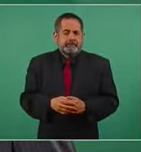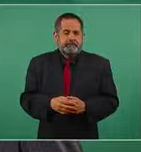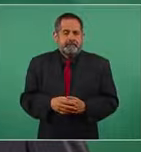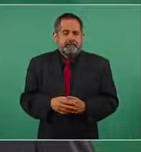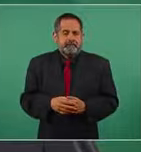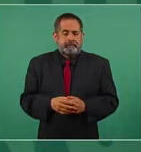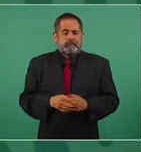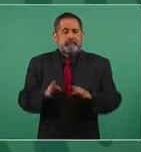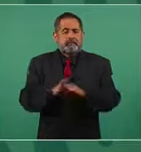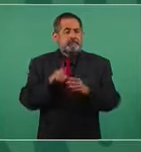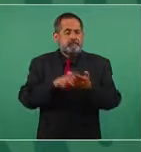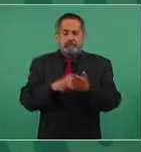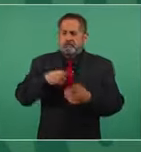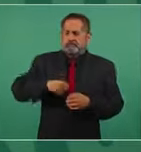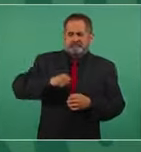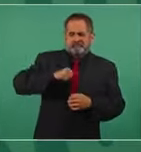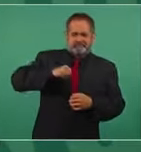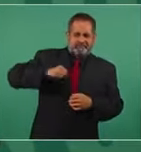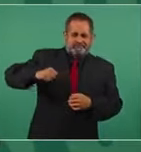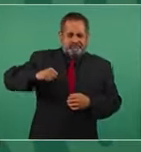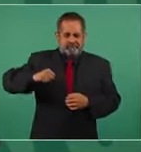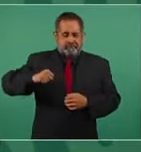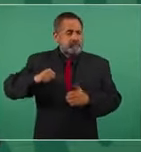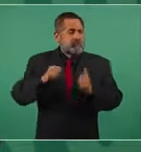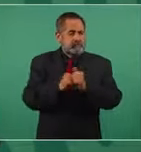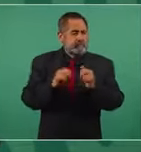de resistencia civil pacífica,